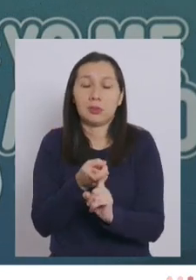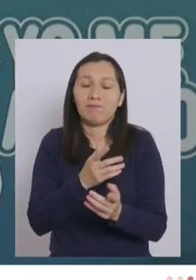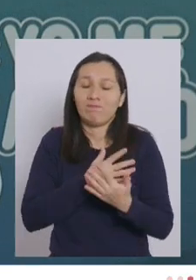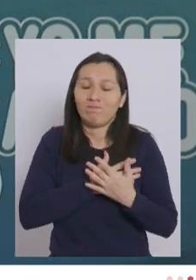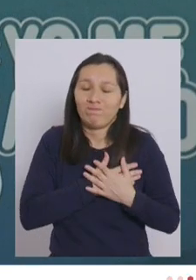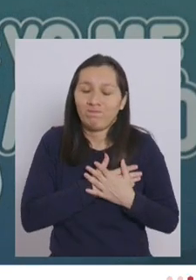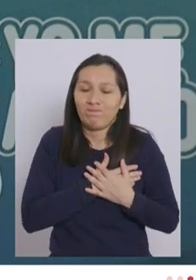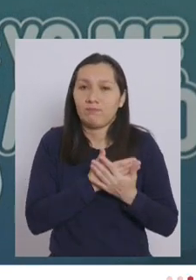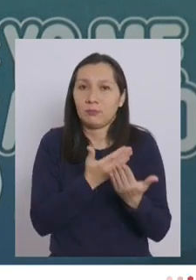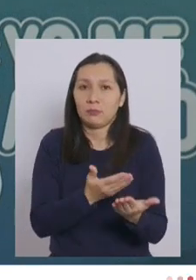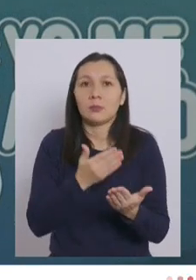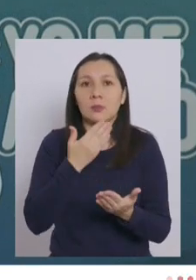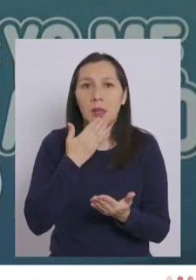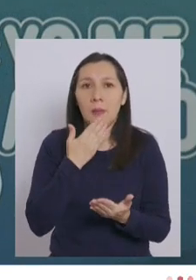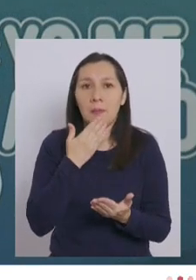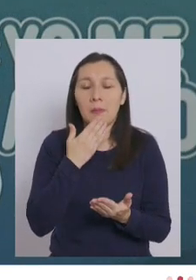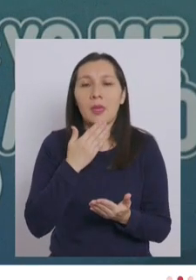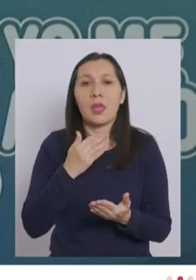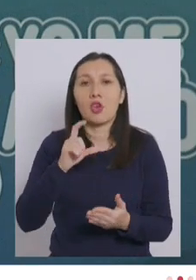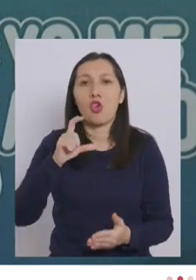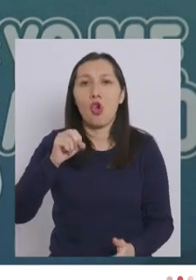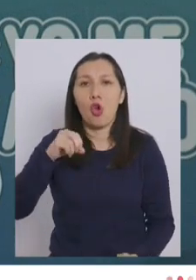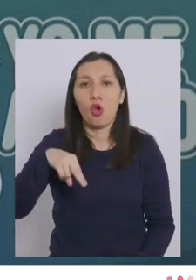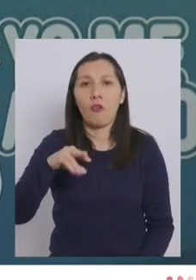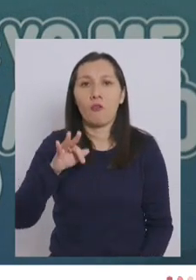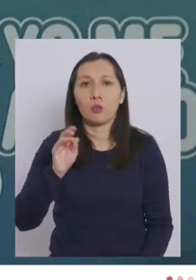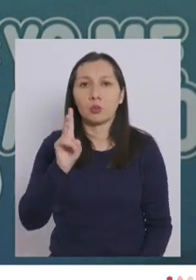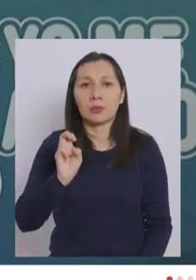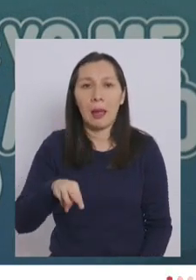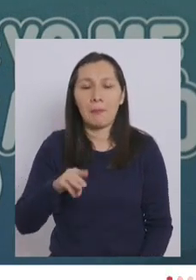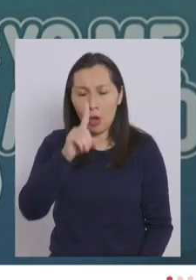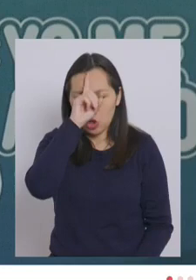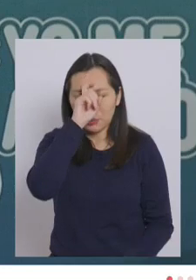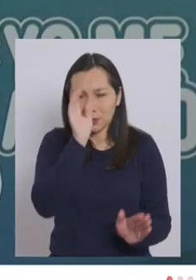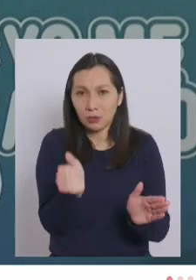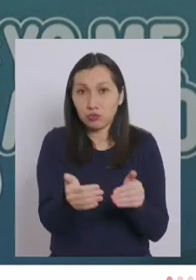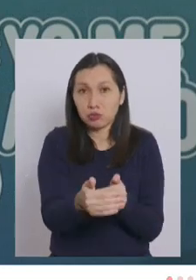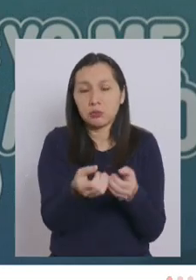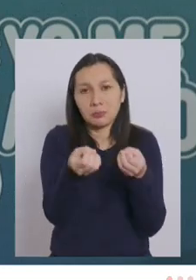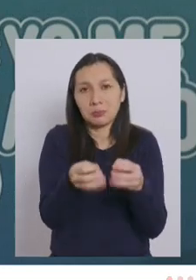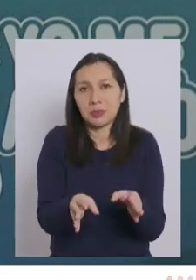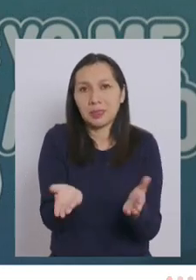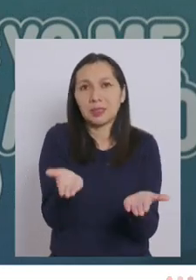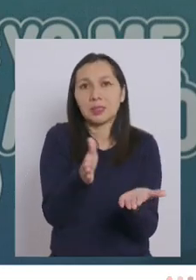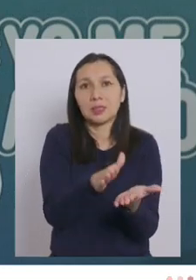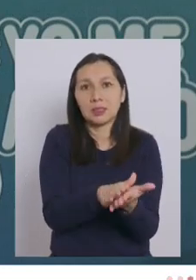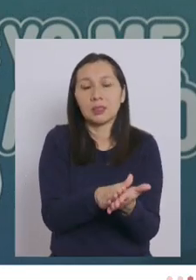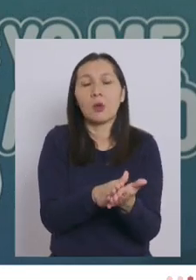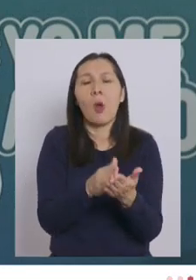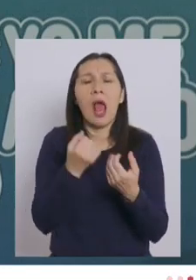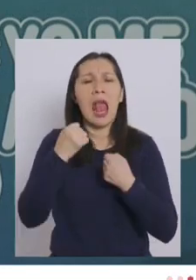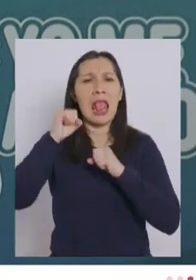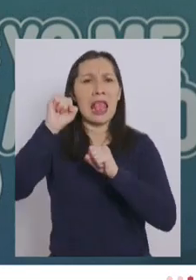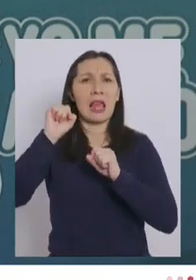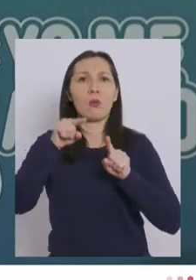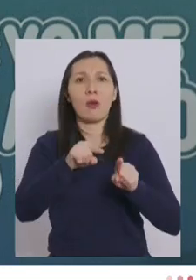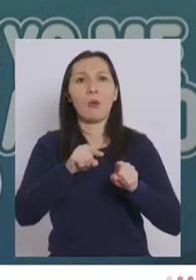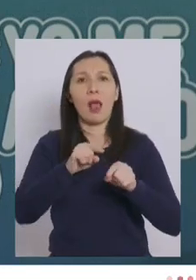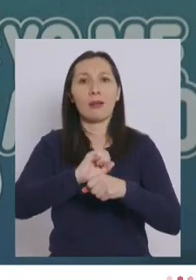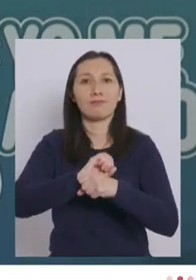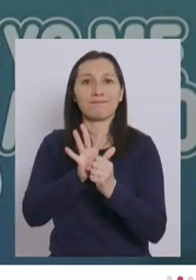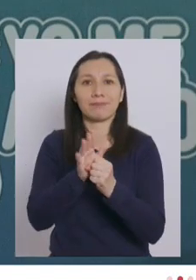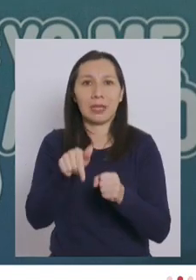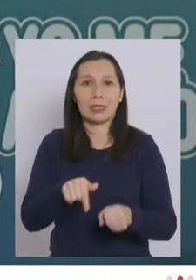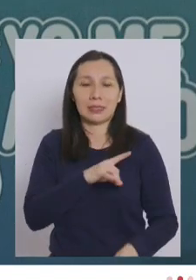Mis condolencias también a la CONFUSAM y a la atención primaria por la pérdida de este nuevo héroe de la pandemia